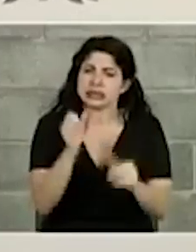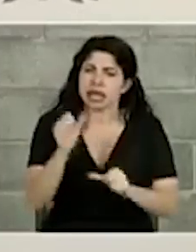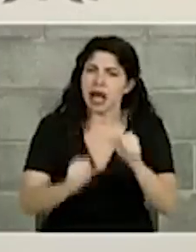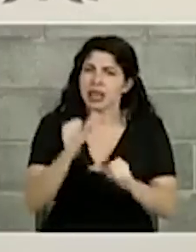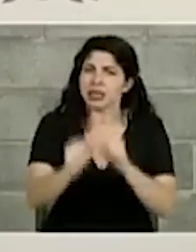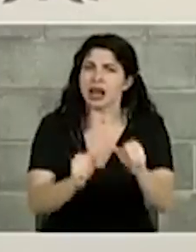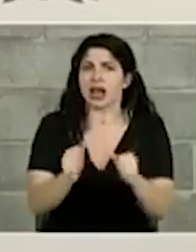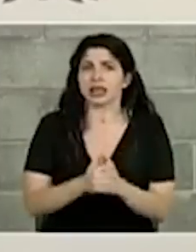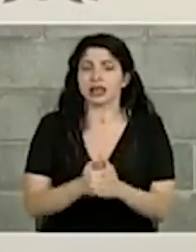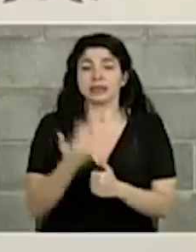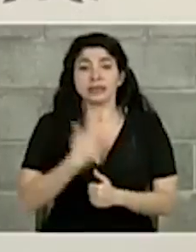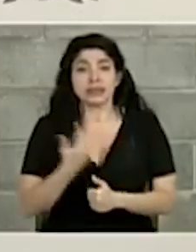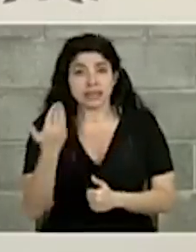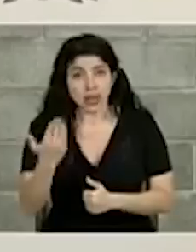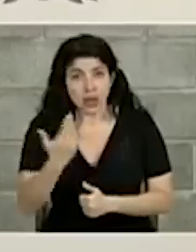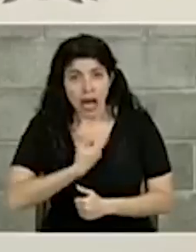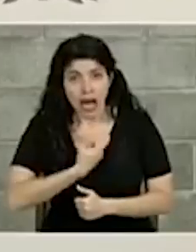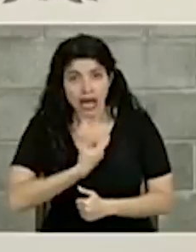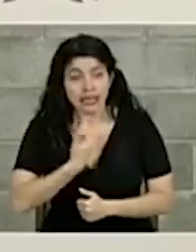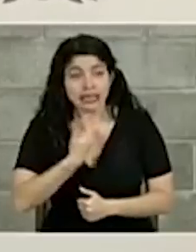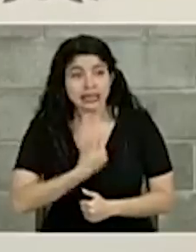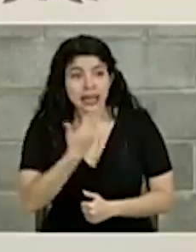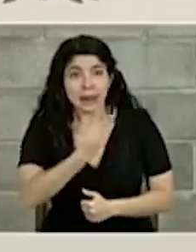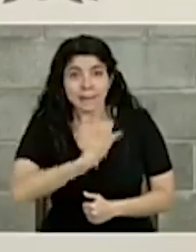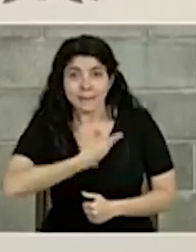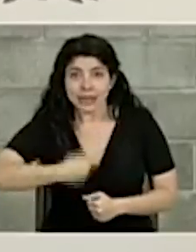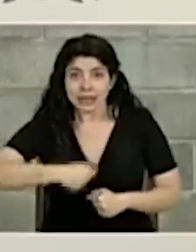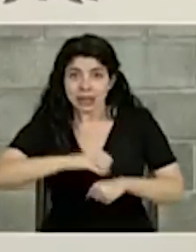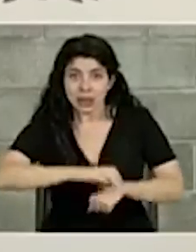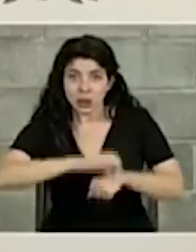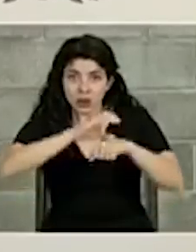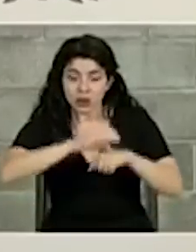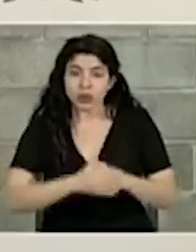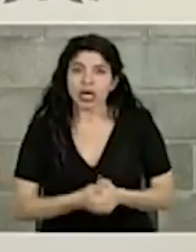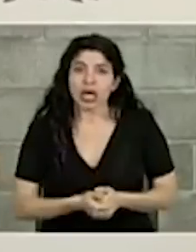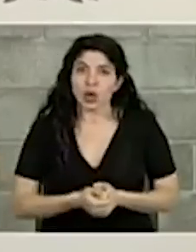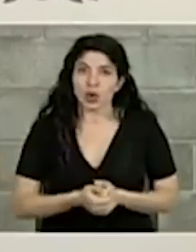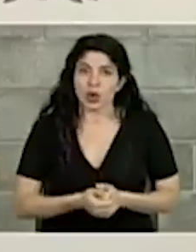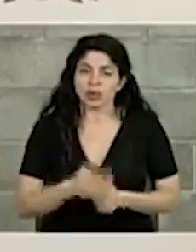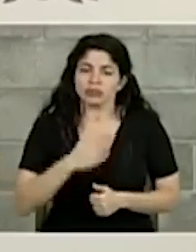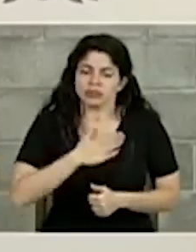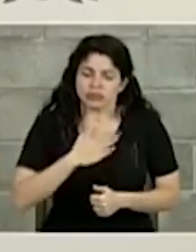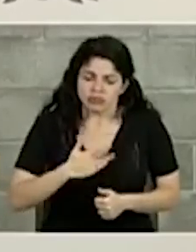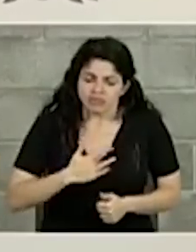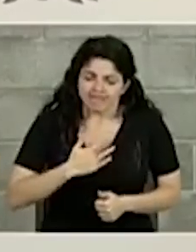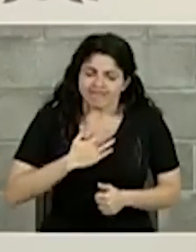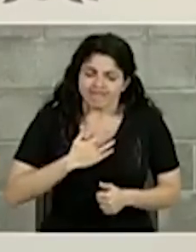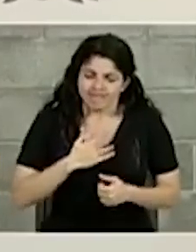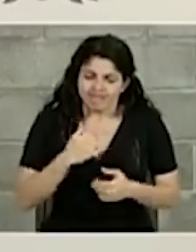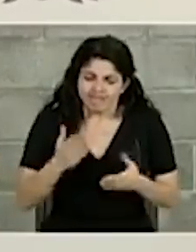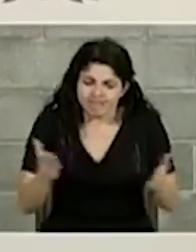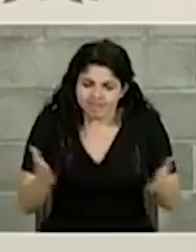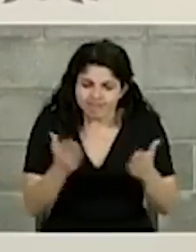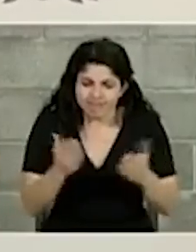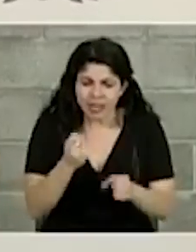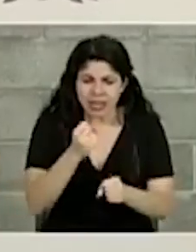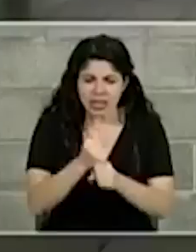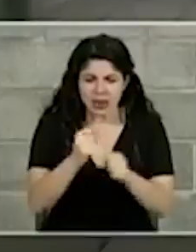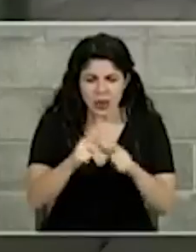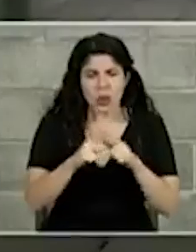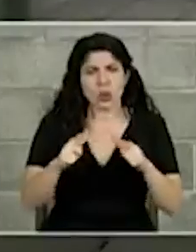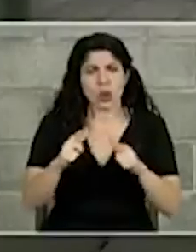señor alcalde señor presidente del consejo y con mi sentimiento para generar empleo en esta región